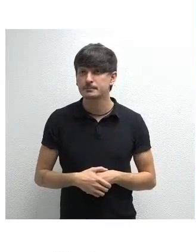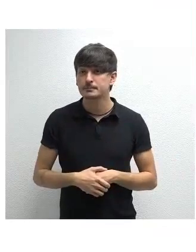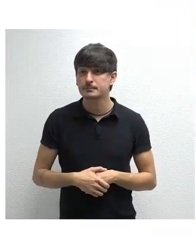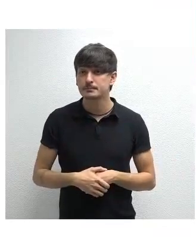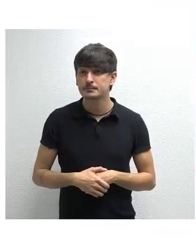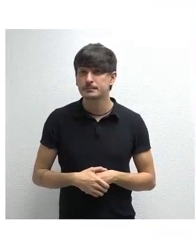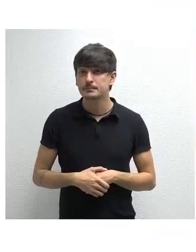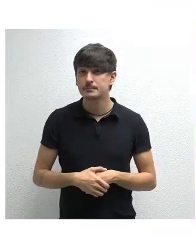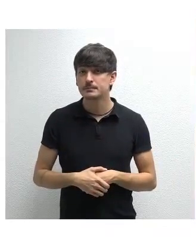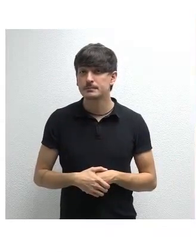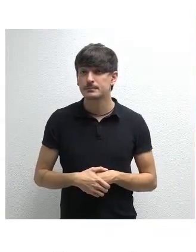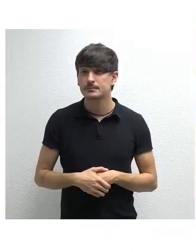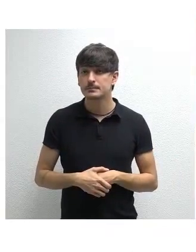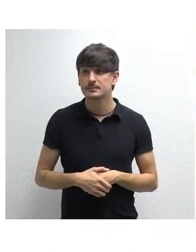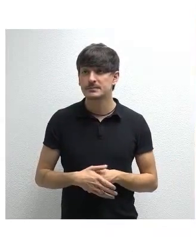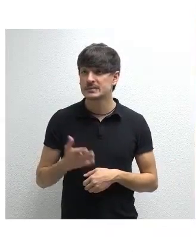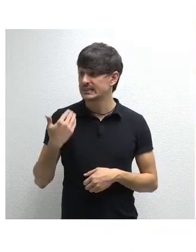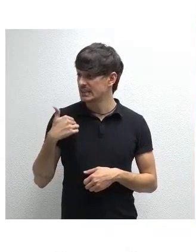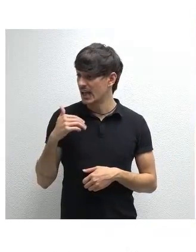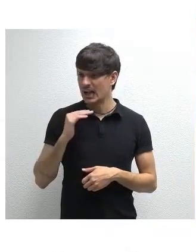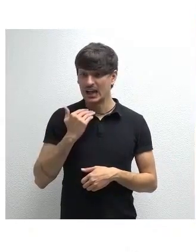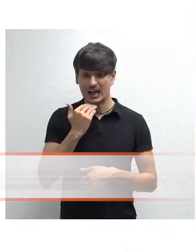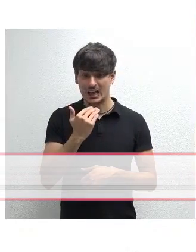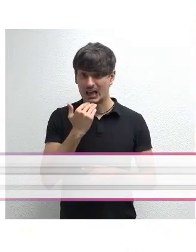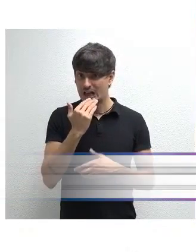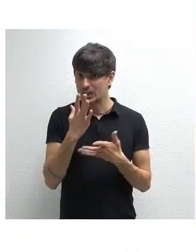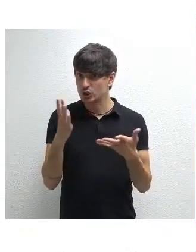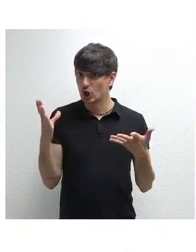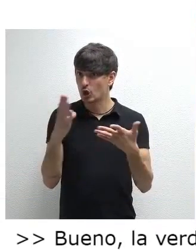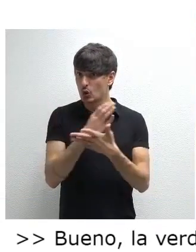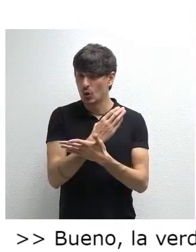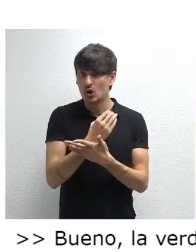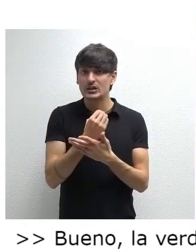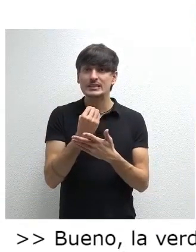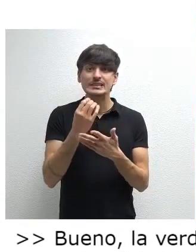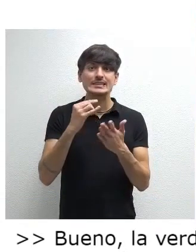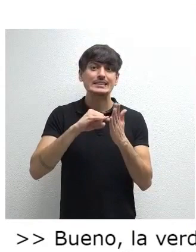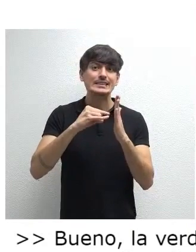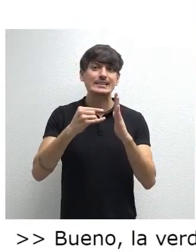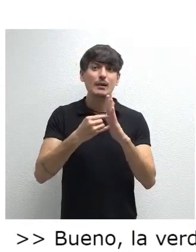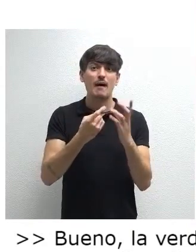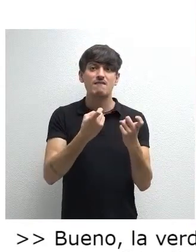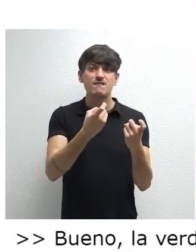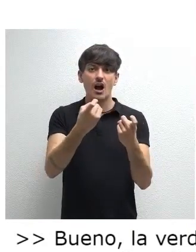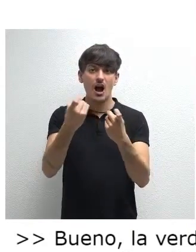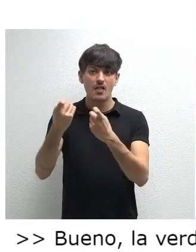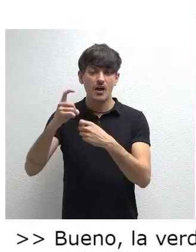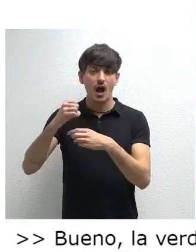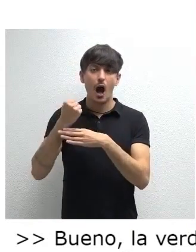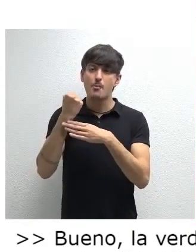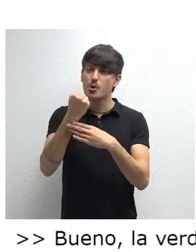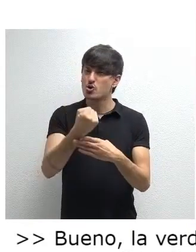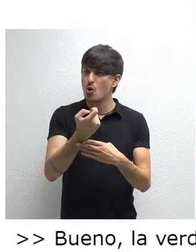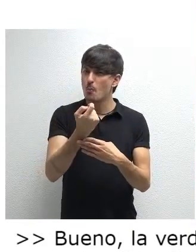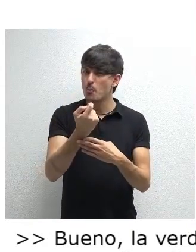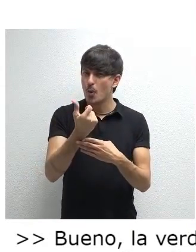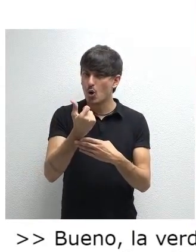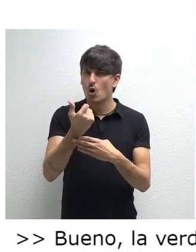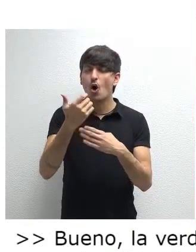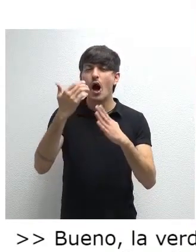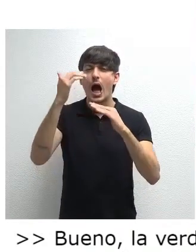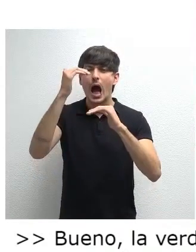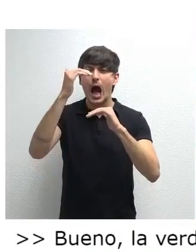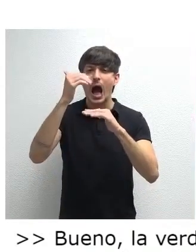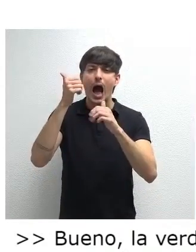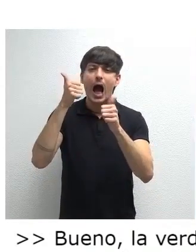La verdad es que se ha dicho casi todo en cuanto a las carencias del sistema y el poco apoyo que hay desde el punto de vista de la asistencia sanitaria y el déficit de